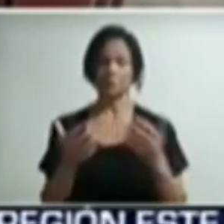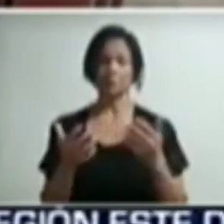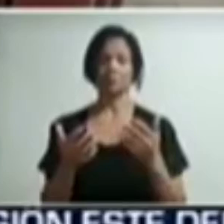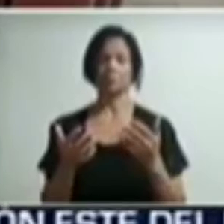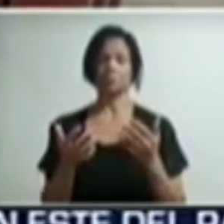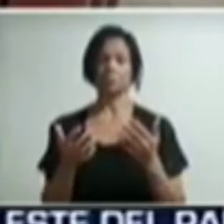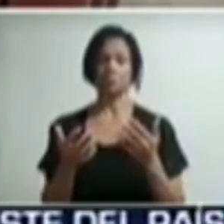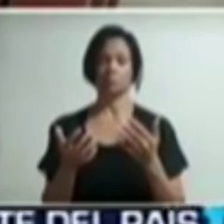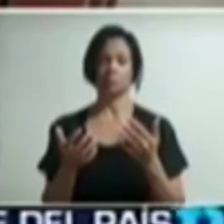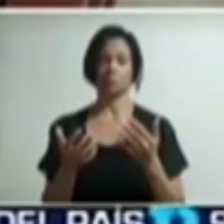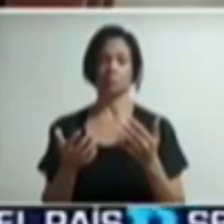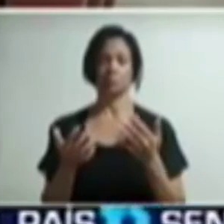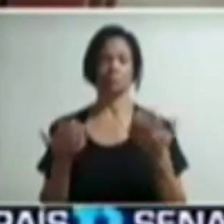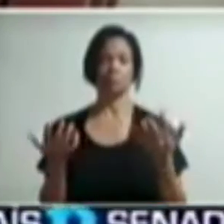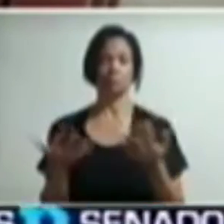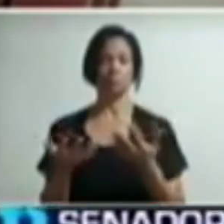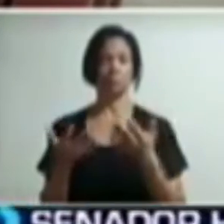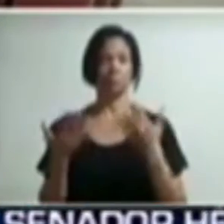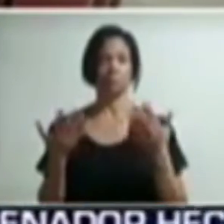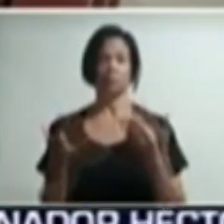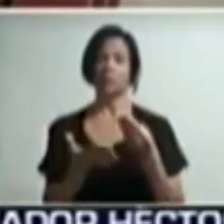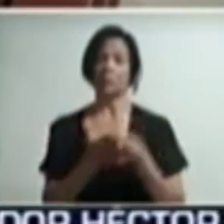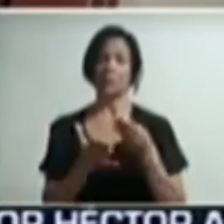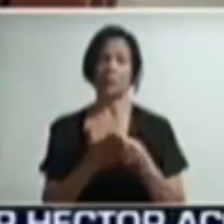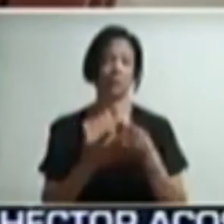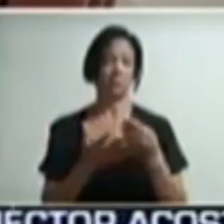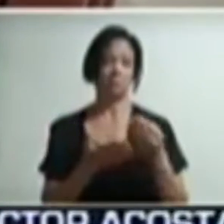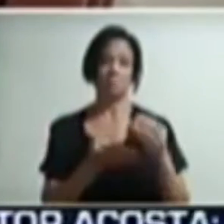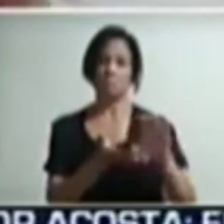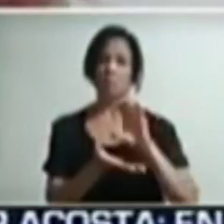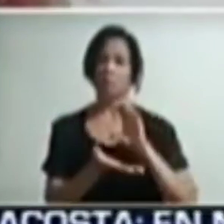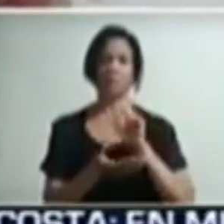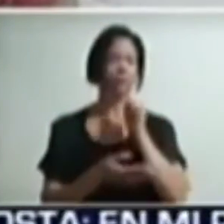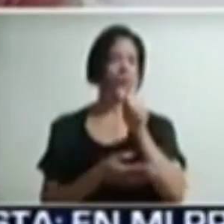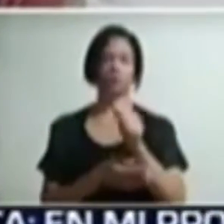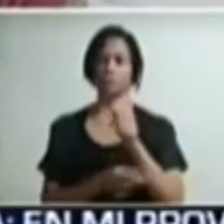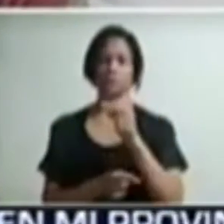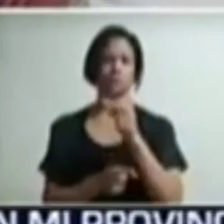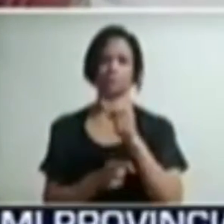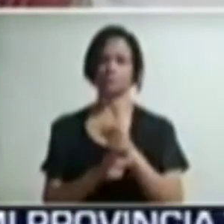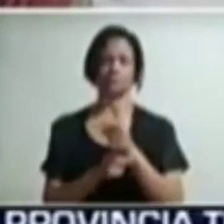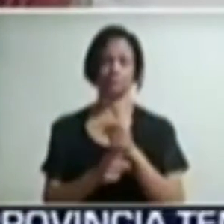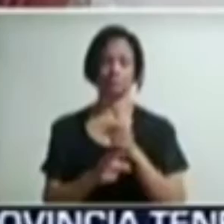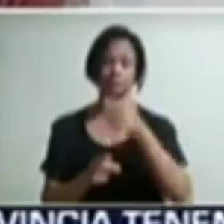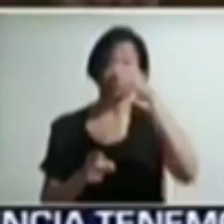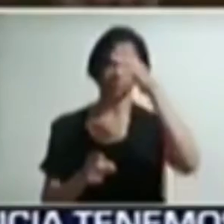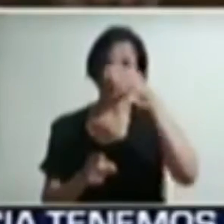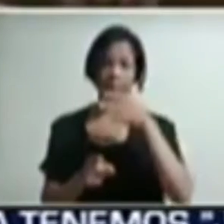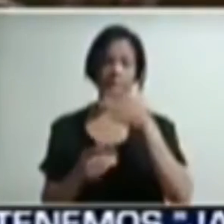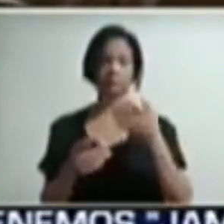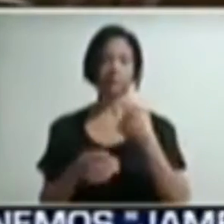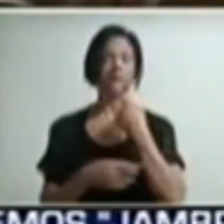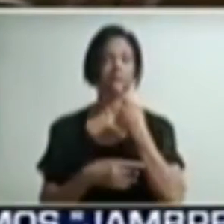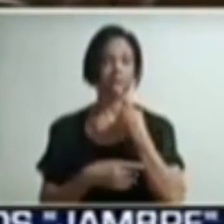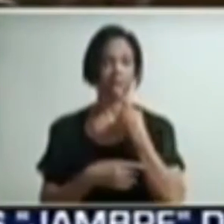tiene como que el dinero le está lloviendo y eso no es así. Los padres del joven manifestaron con